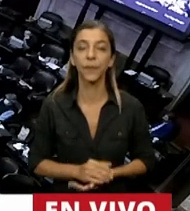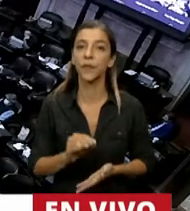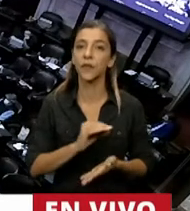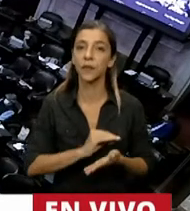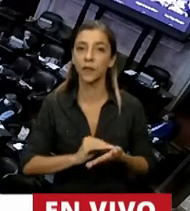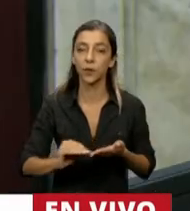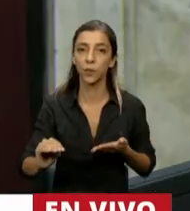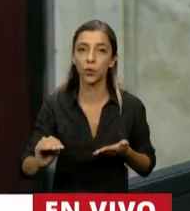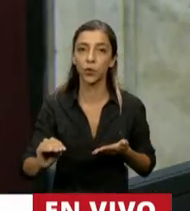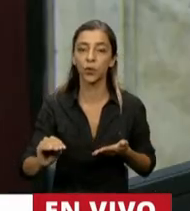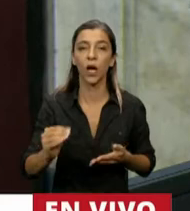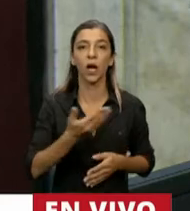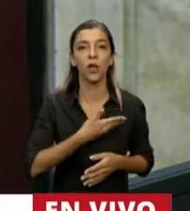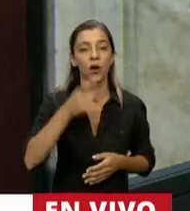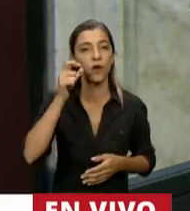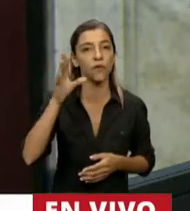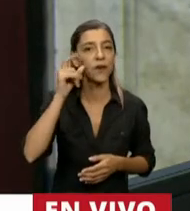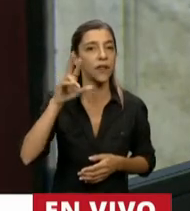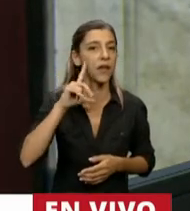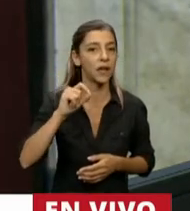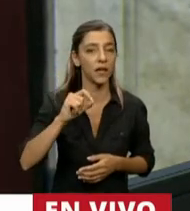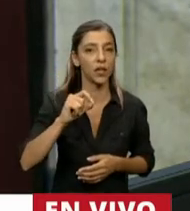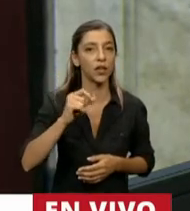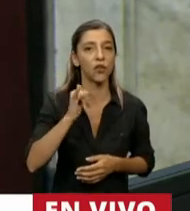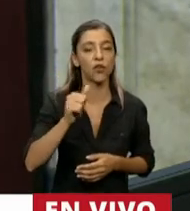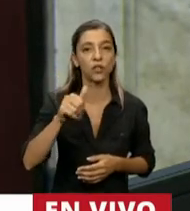Diputado Federico Raúl Samar Vide.